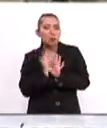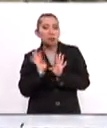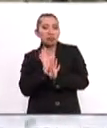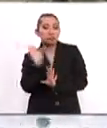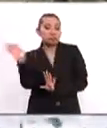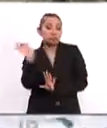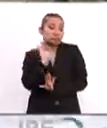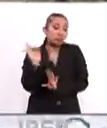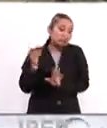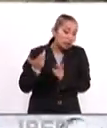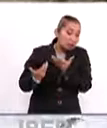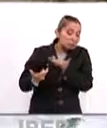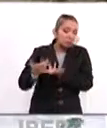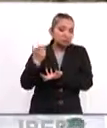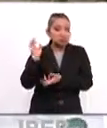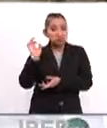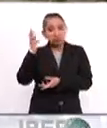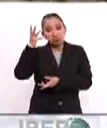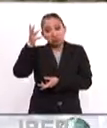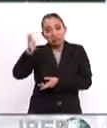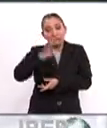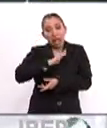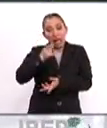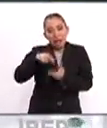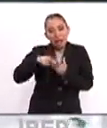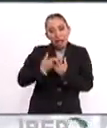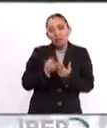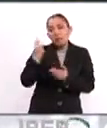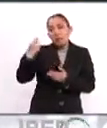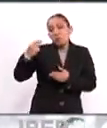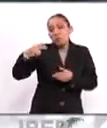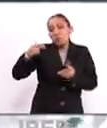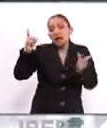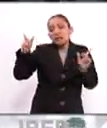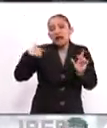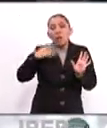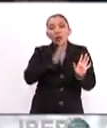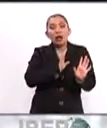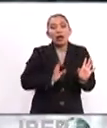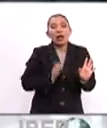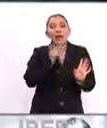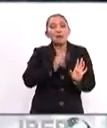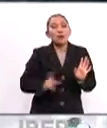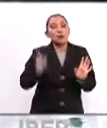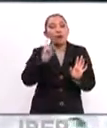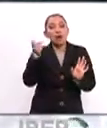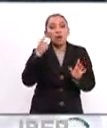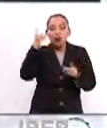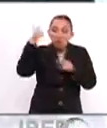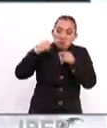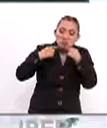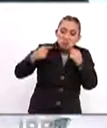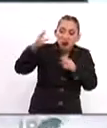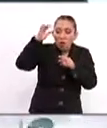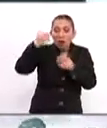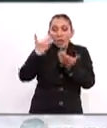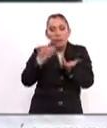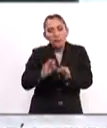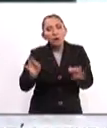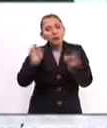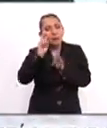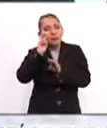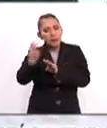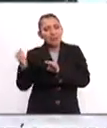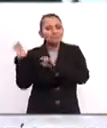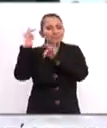esta posibilidad, pues indica que de alguna manera ya está iniciando lo que sería esta campaña pública de concientización sobre la importancia